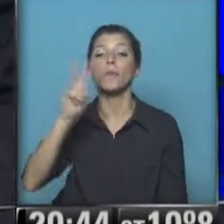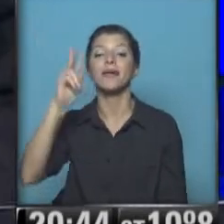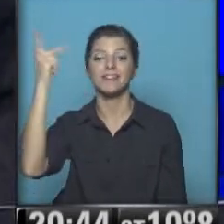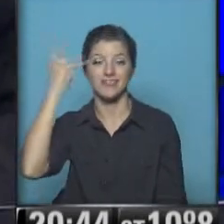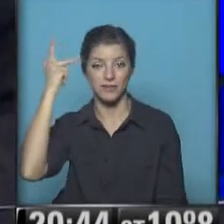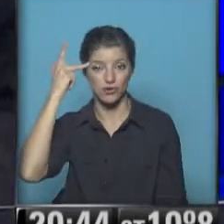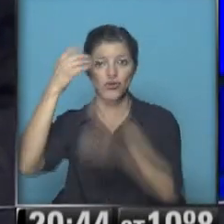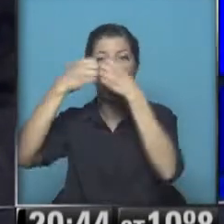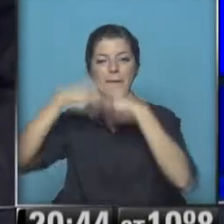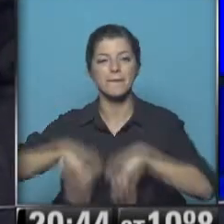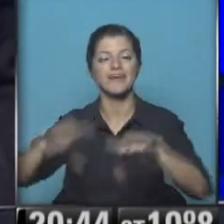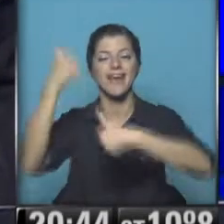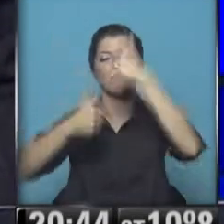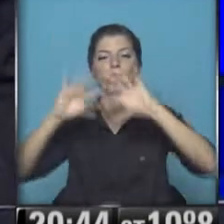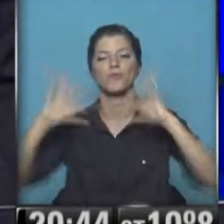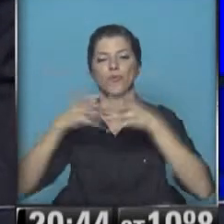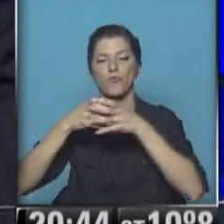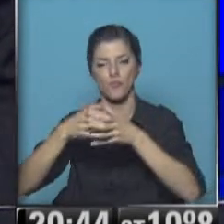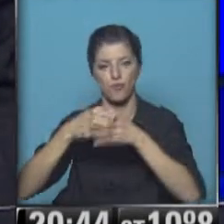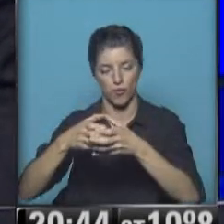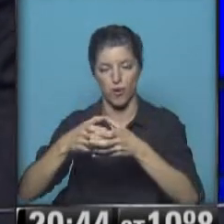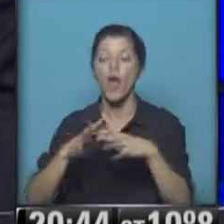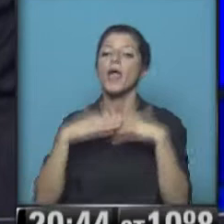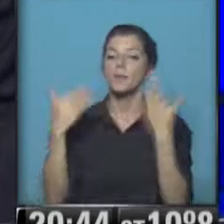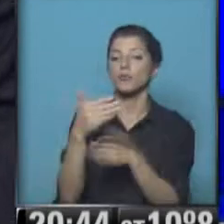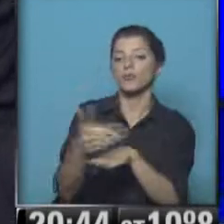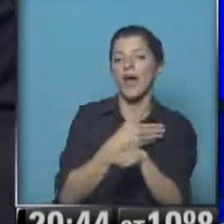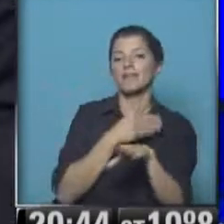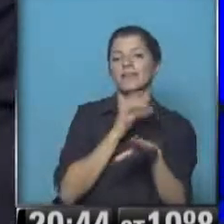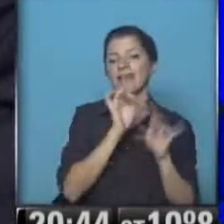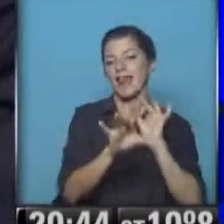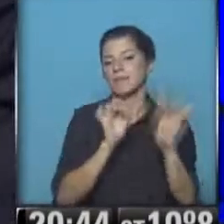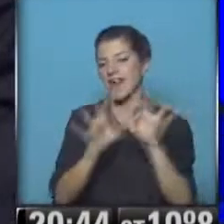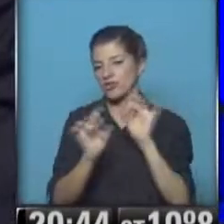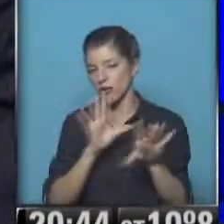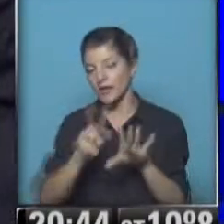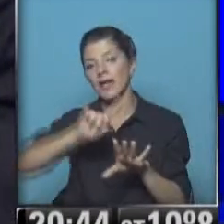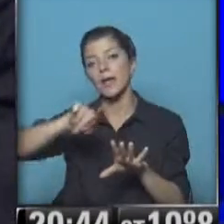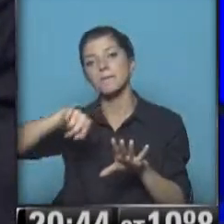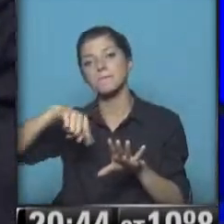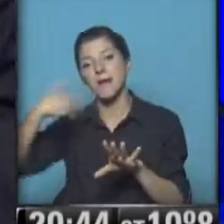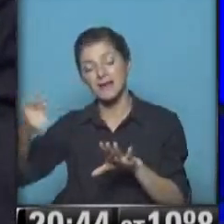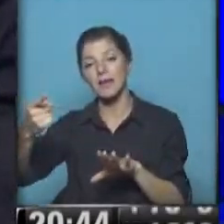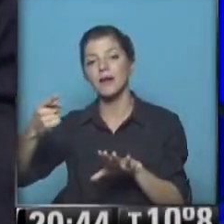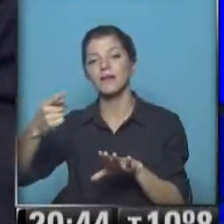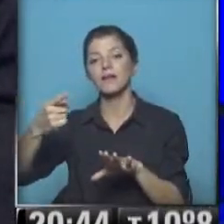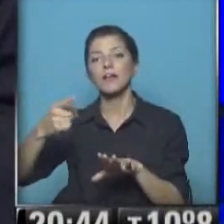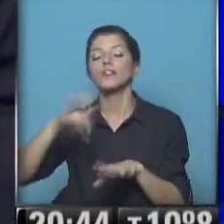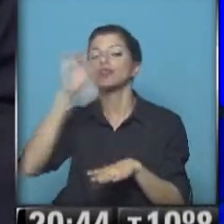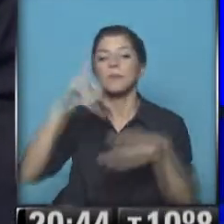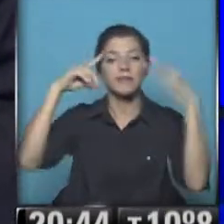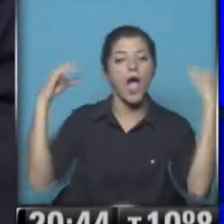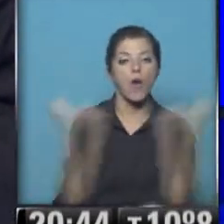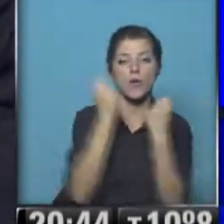va a rodar la pelota y por supuesto que habrá eliminatorias previas que serán sorteadas mañana y solo un acuerdo entre Brasil y